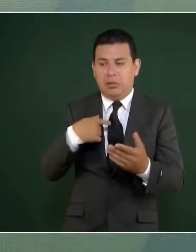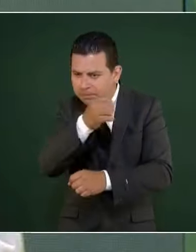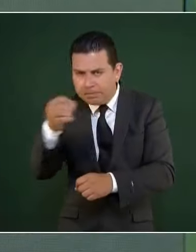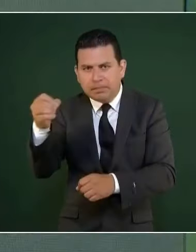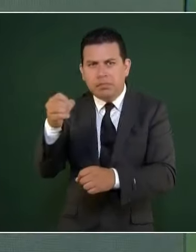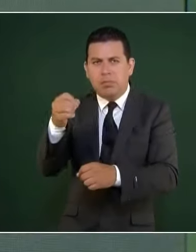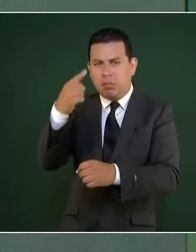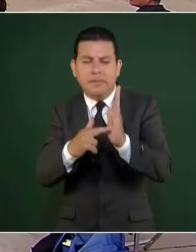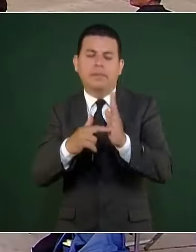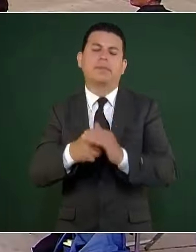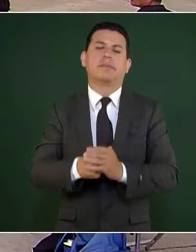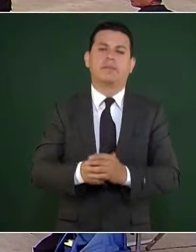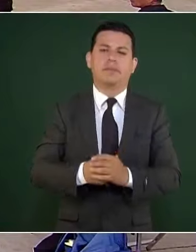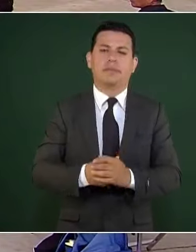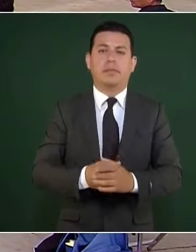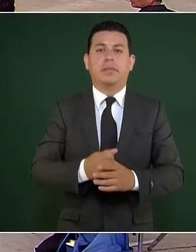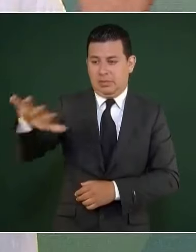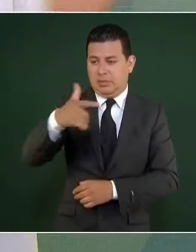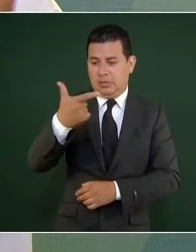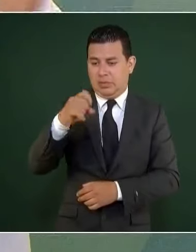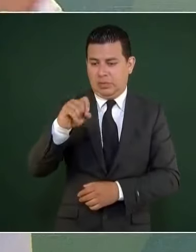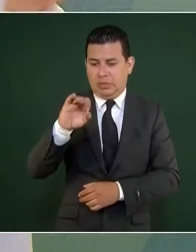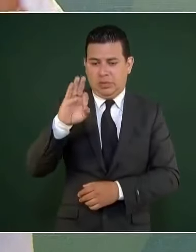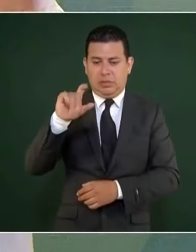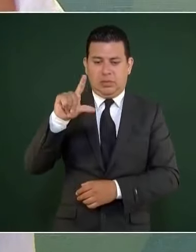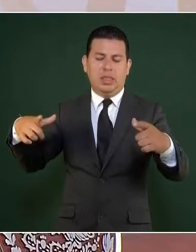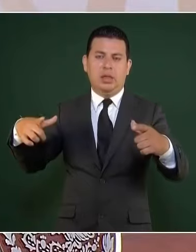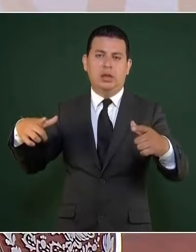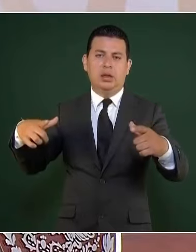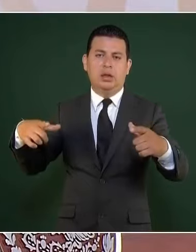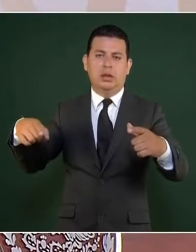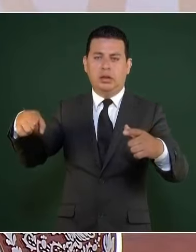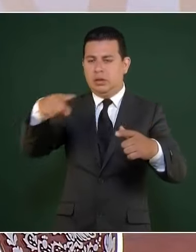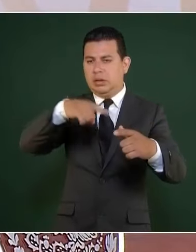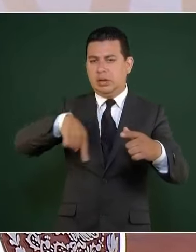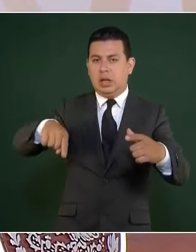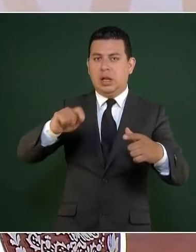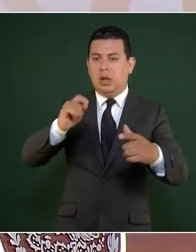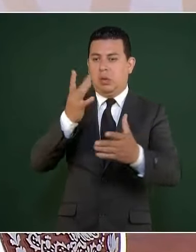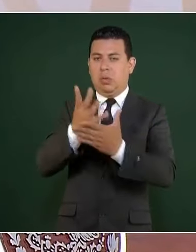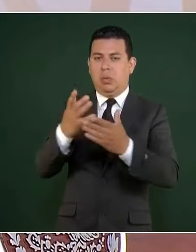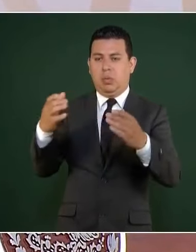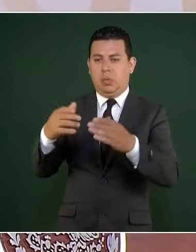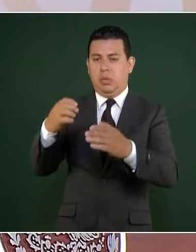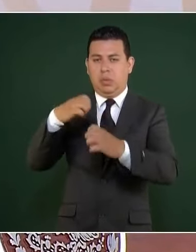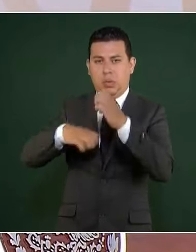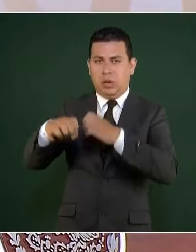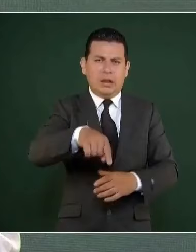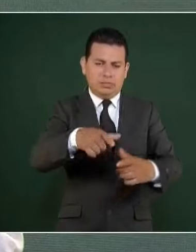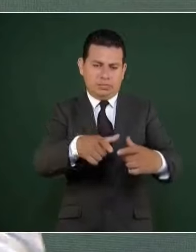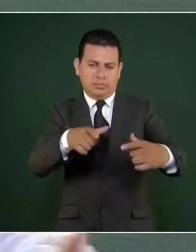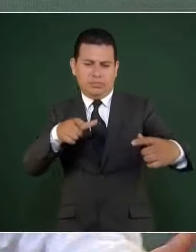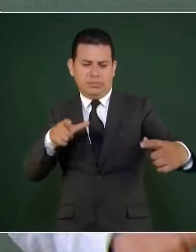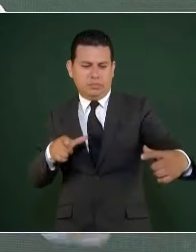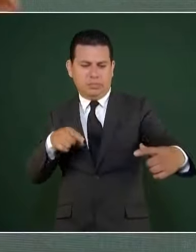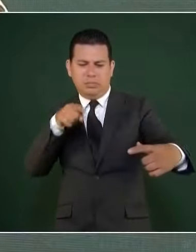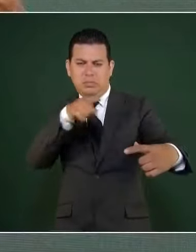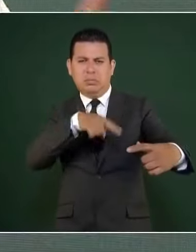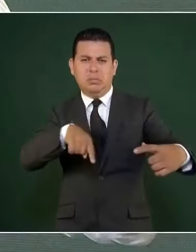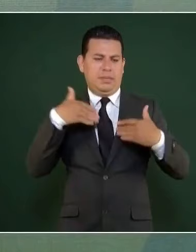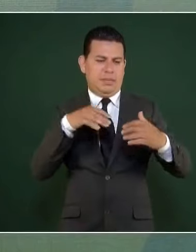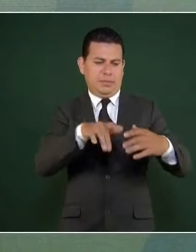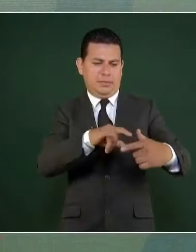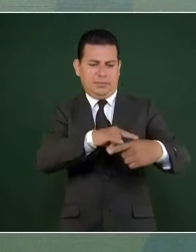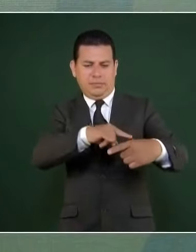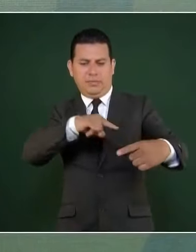Es un plan. Y este campo une dos reservas. Y lo que queremos es construir un parque para el